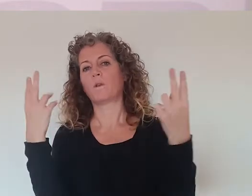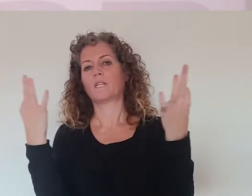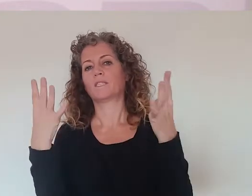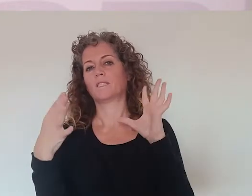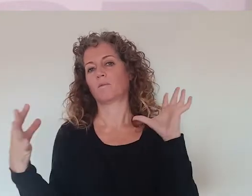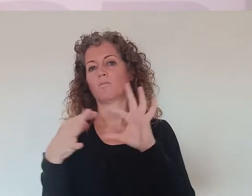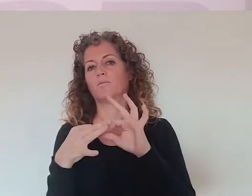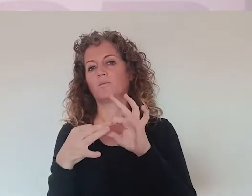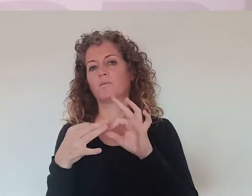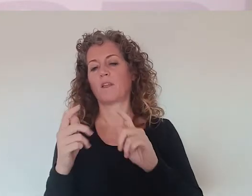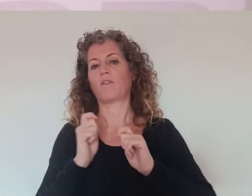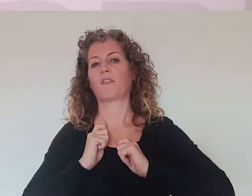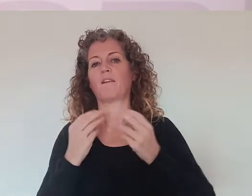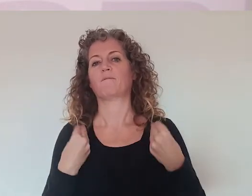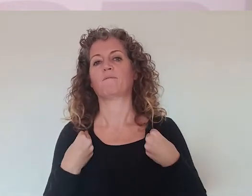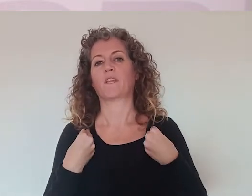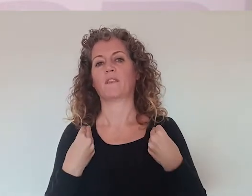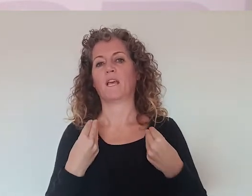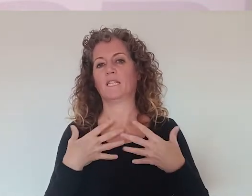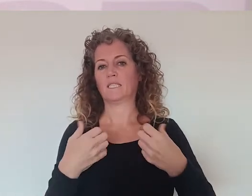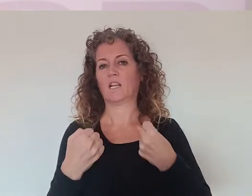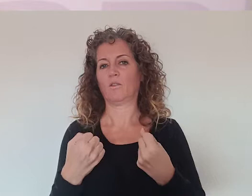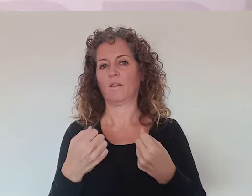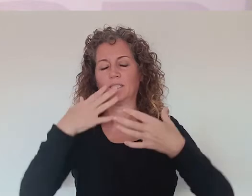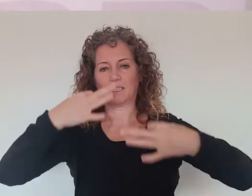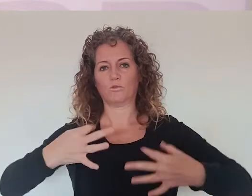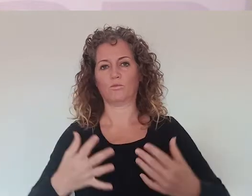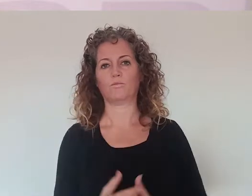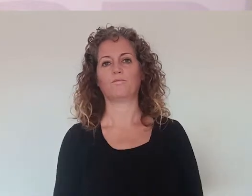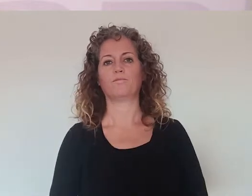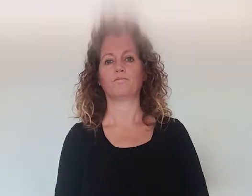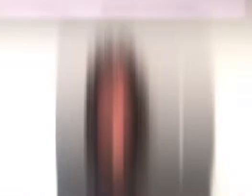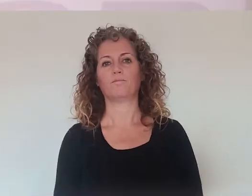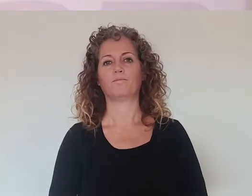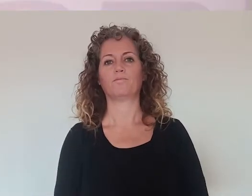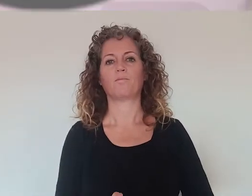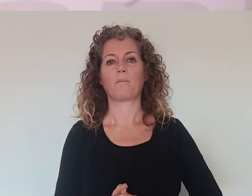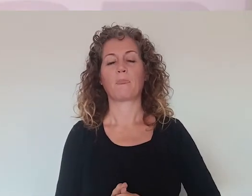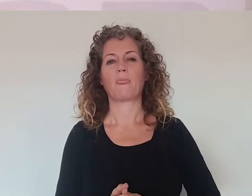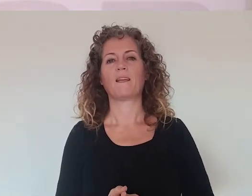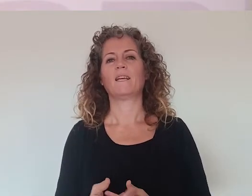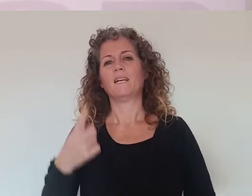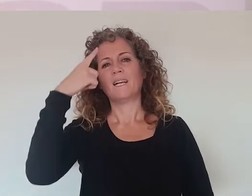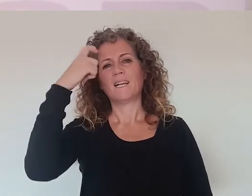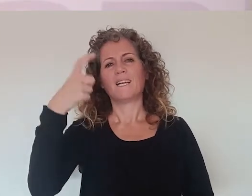y las políticas públicas nos permiten también tener un entorno de vida asegurado. Bueno, yo creo que